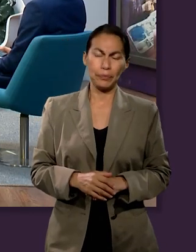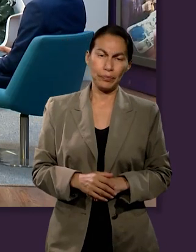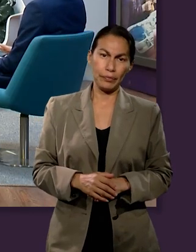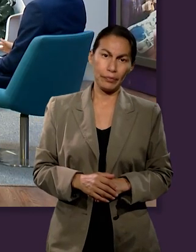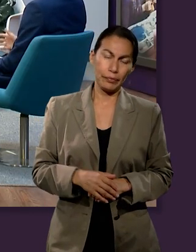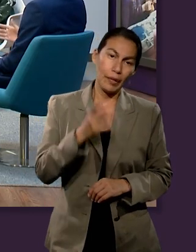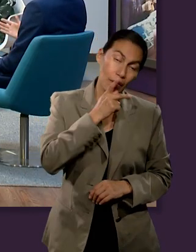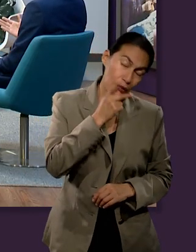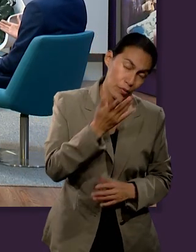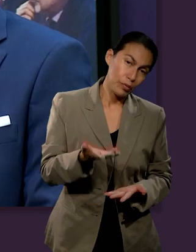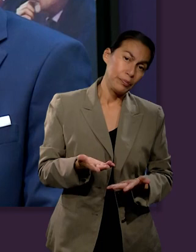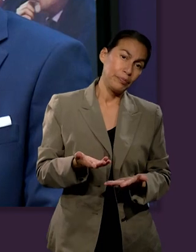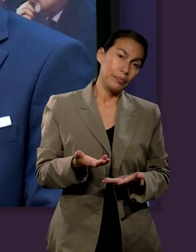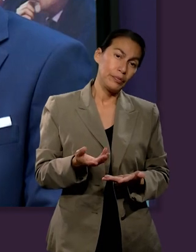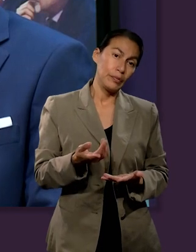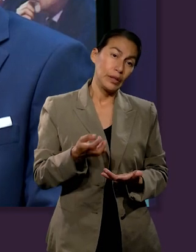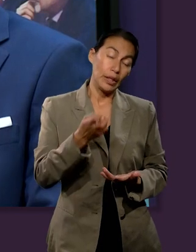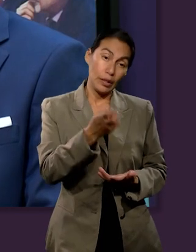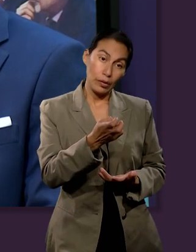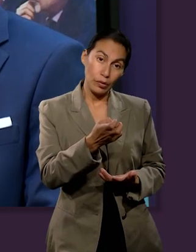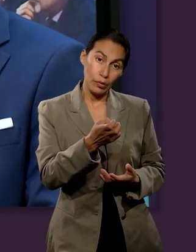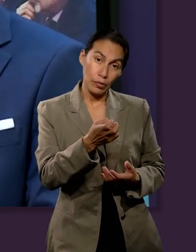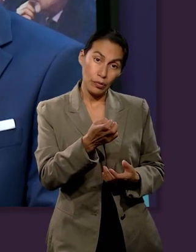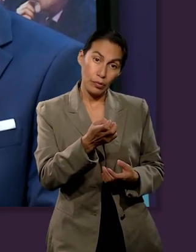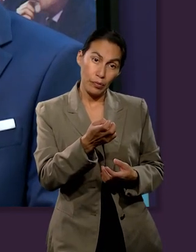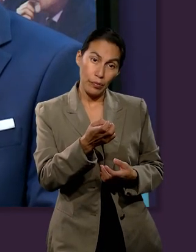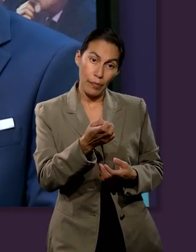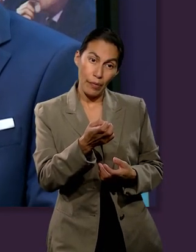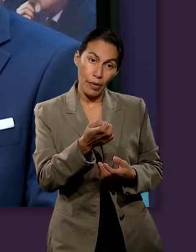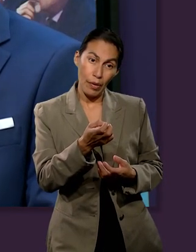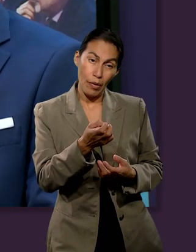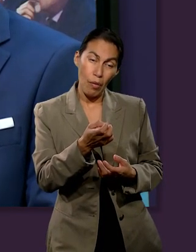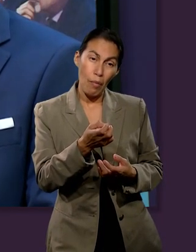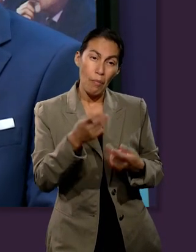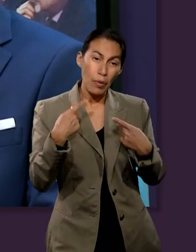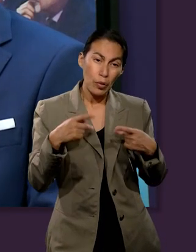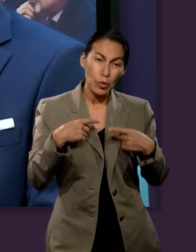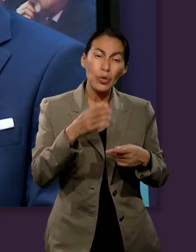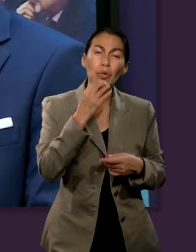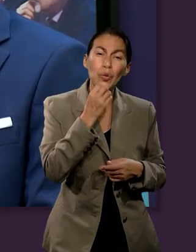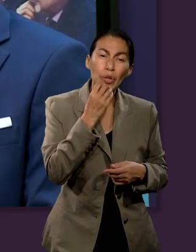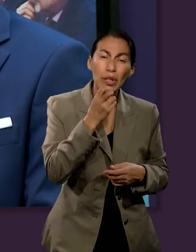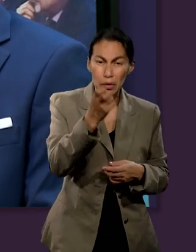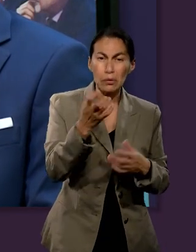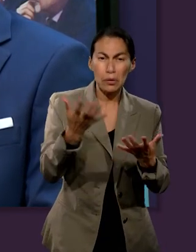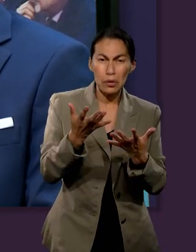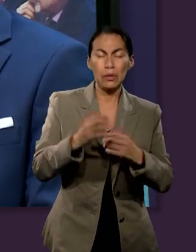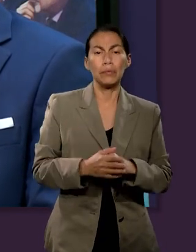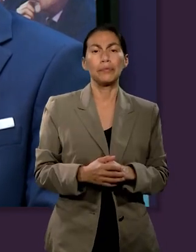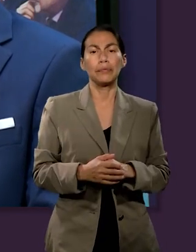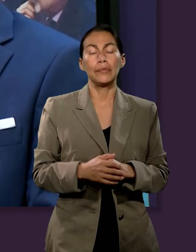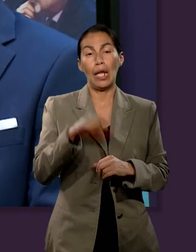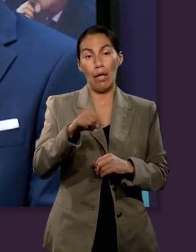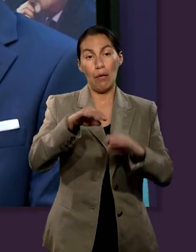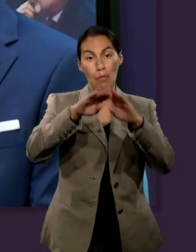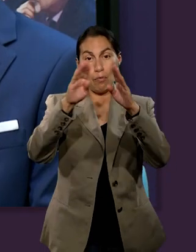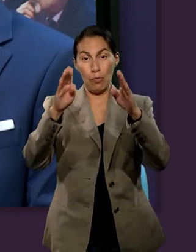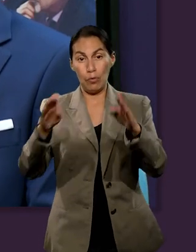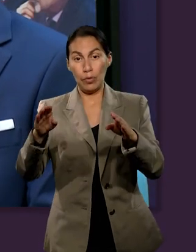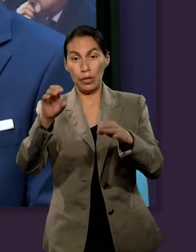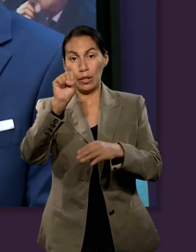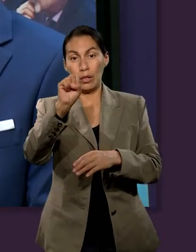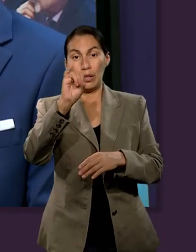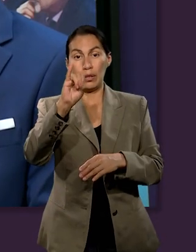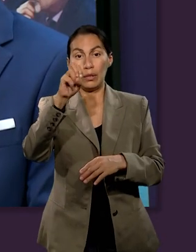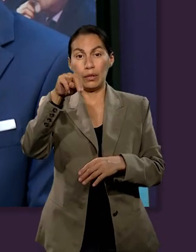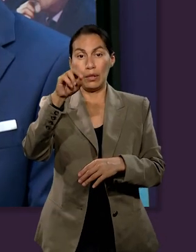Pastor, pues hablando un poco acerca de esto, nos damos cuenta de que esta era una práctica entonces que no era exclusivamente del